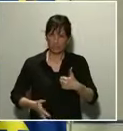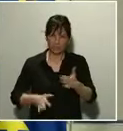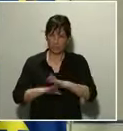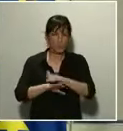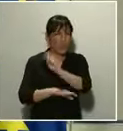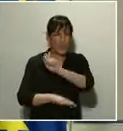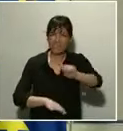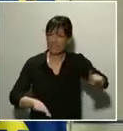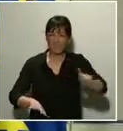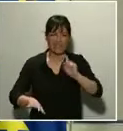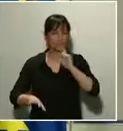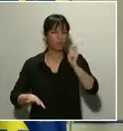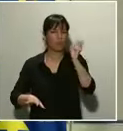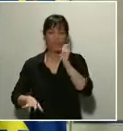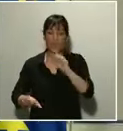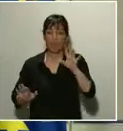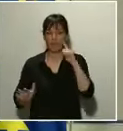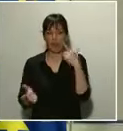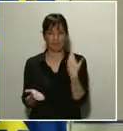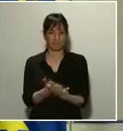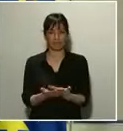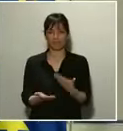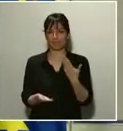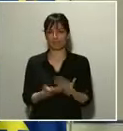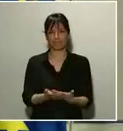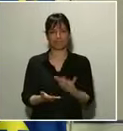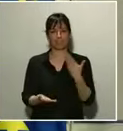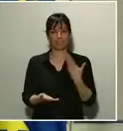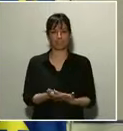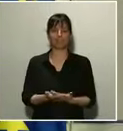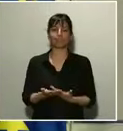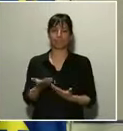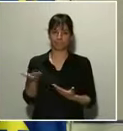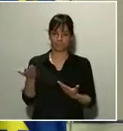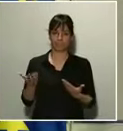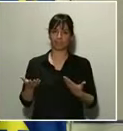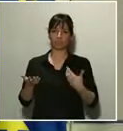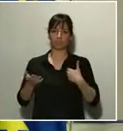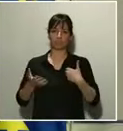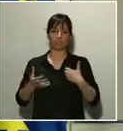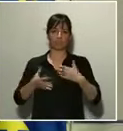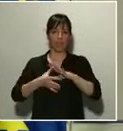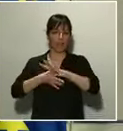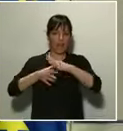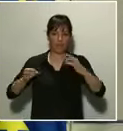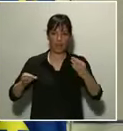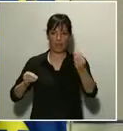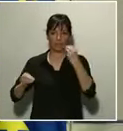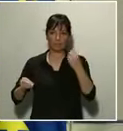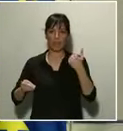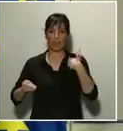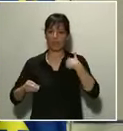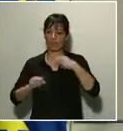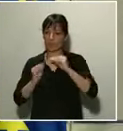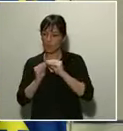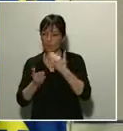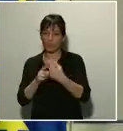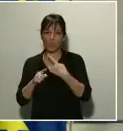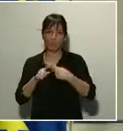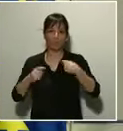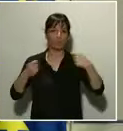la prueba está ahí de cómo está funcionando todo el conjunto de la cadena alimentaria hoy. La situación está